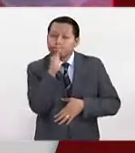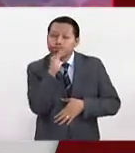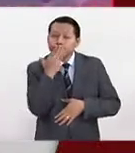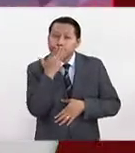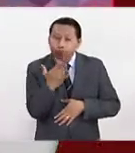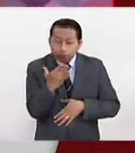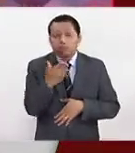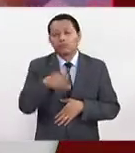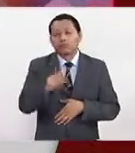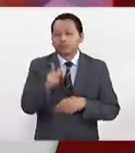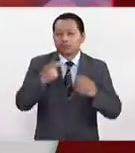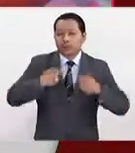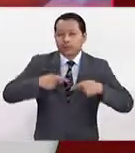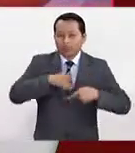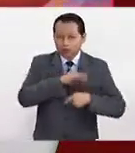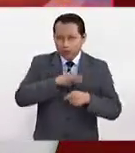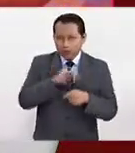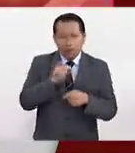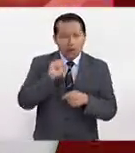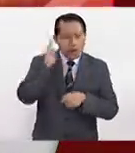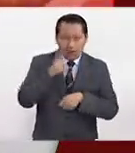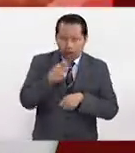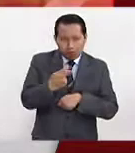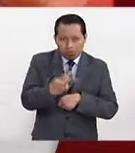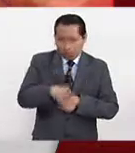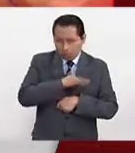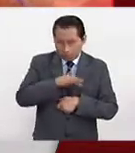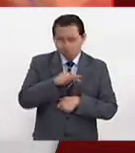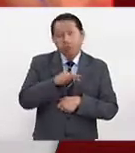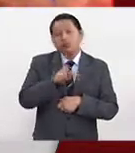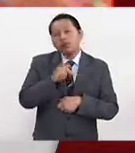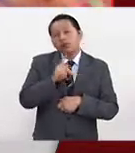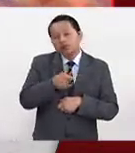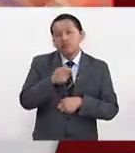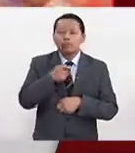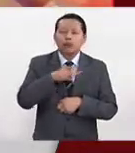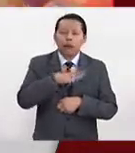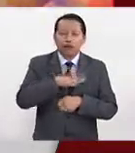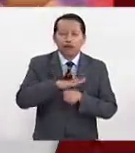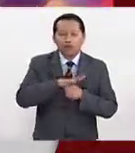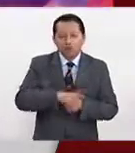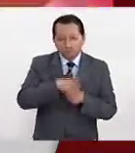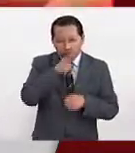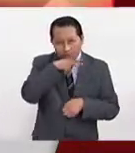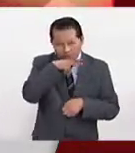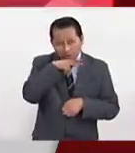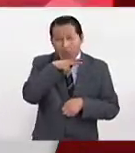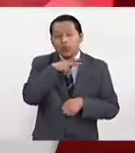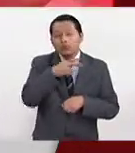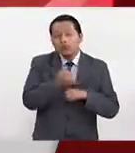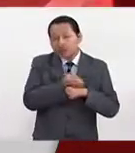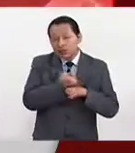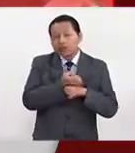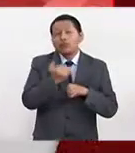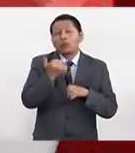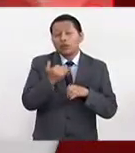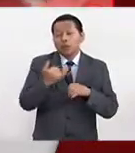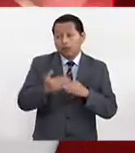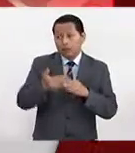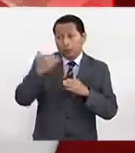paciente, por ejemplo, si la persona tiene factores de riesgo, si ya es hipertenso, si es diabético, si ya hay historia familiar en su